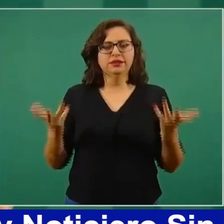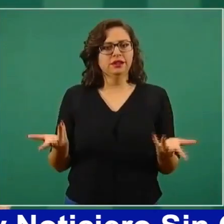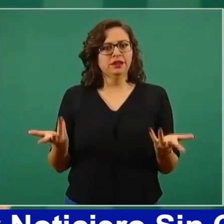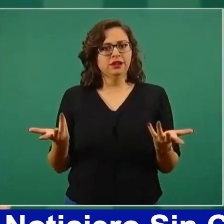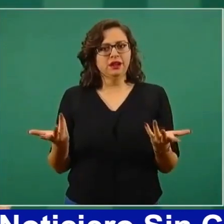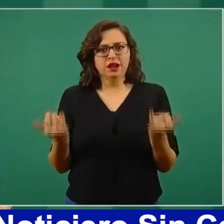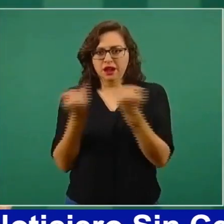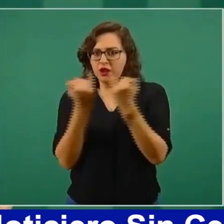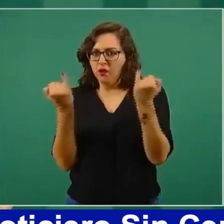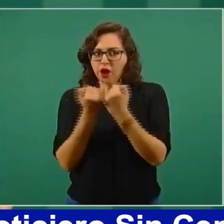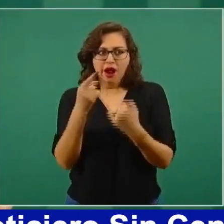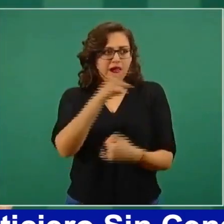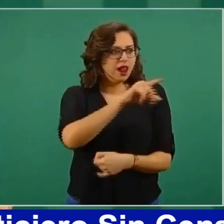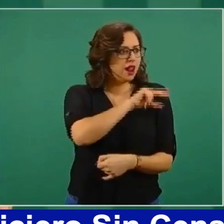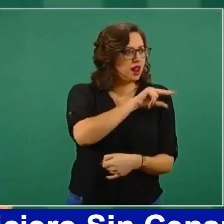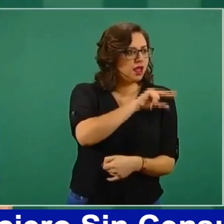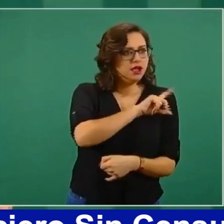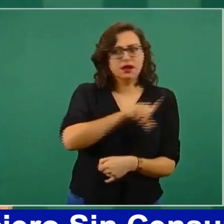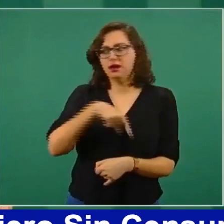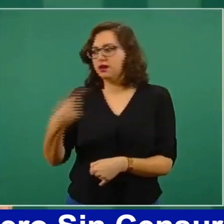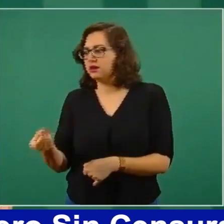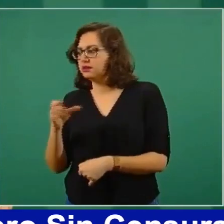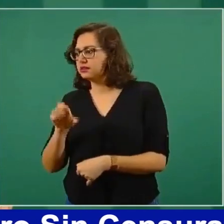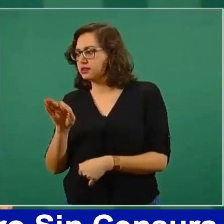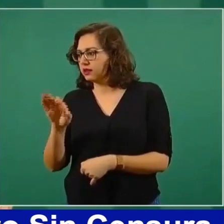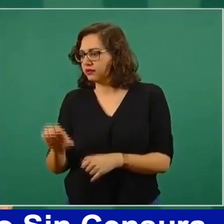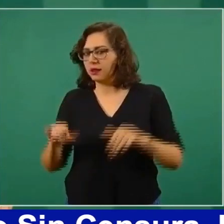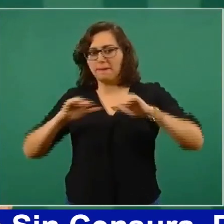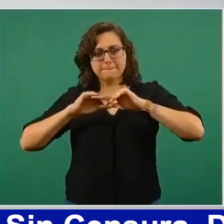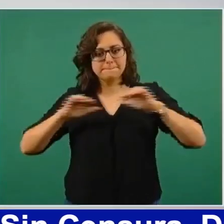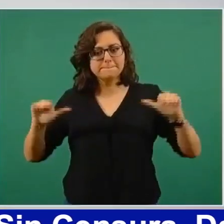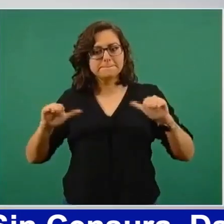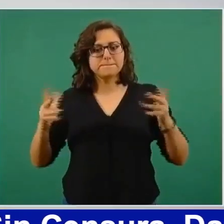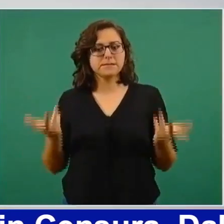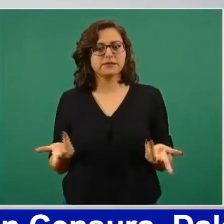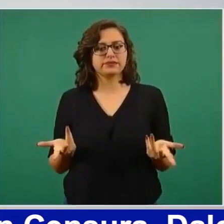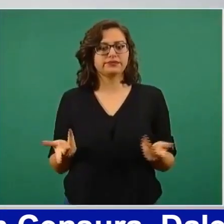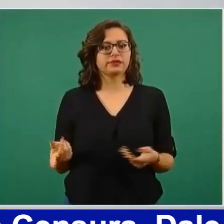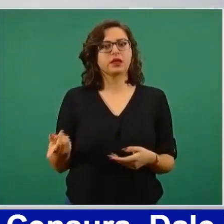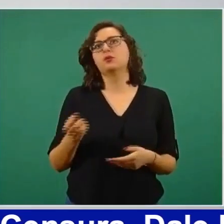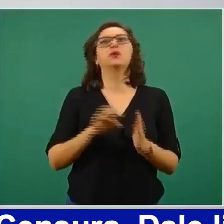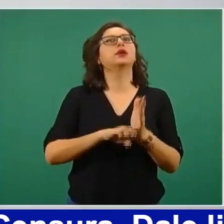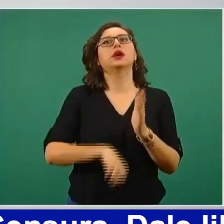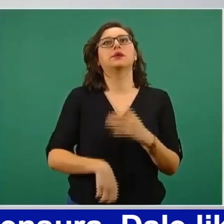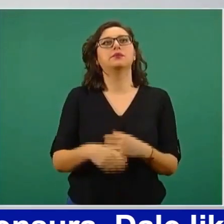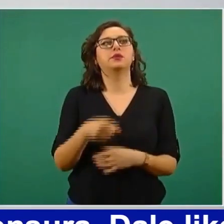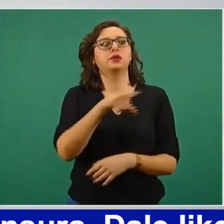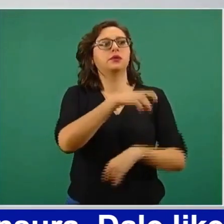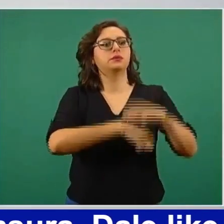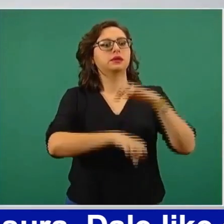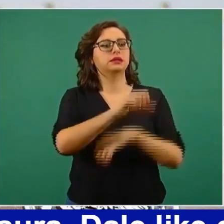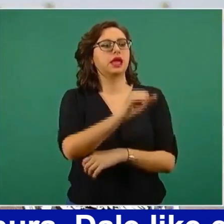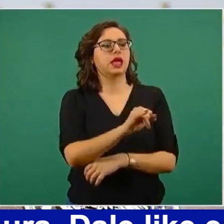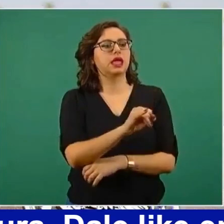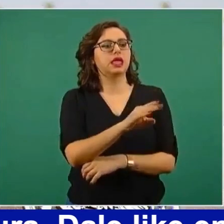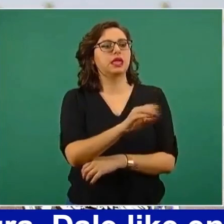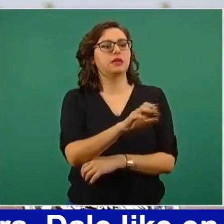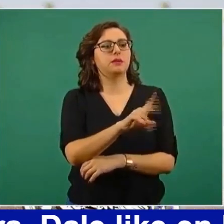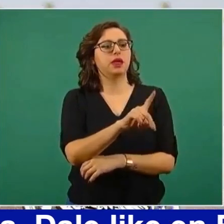yo creo que fue el que construyó más presas grandes, antes el presidente López Mateos, pero también desde